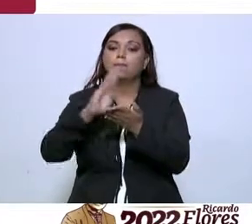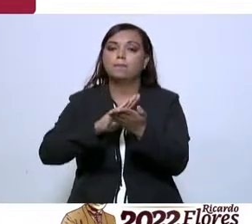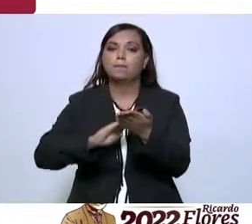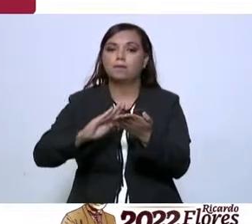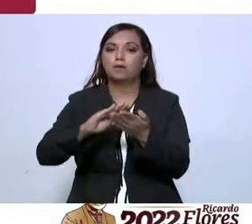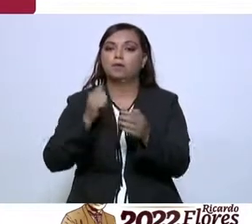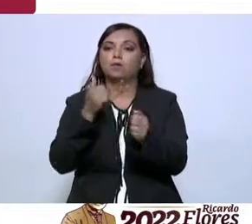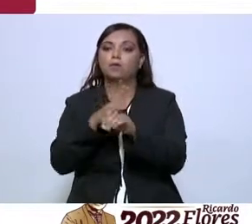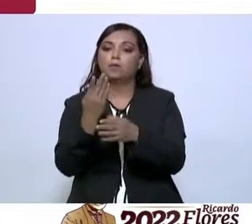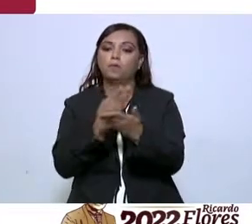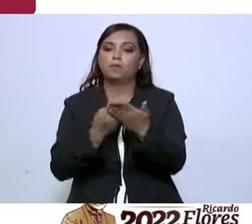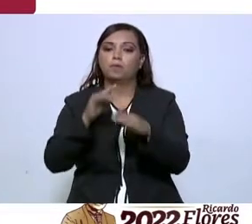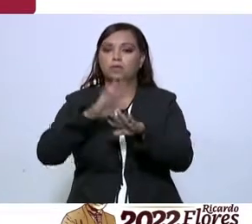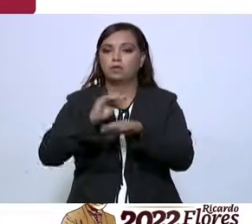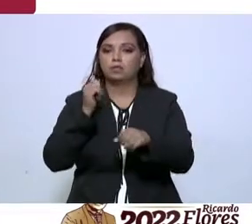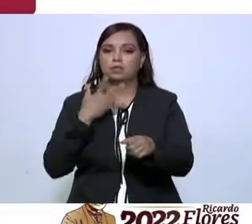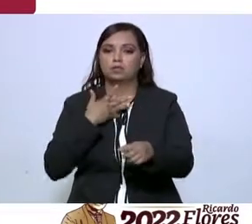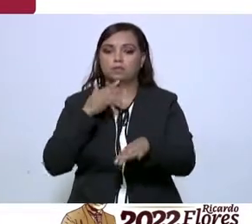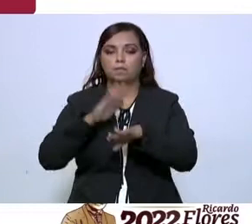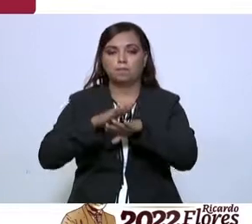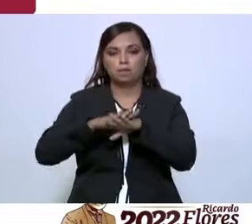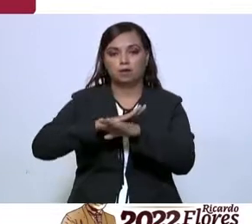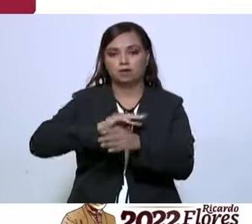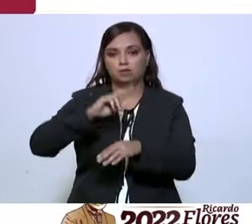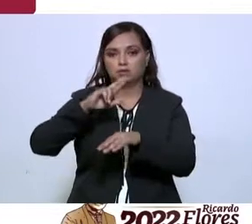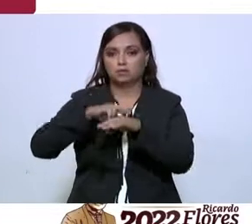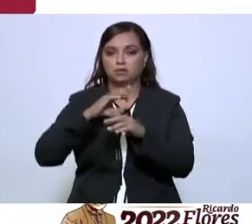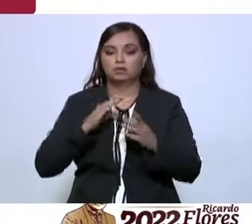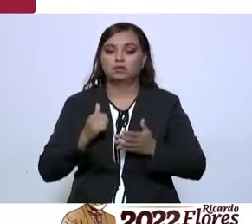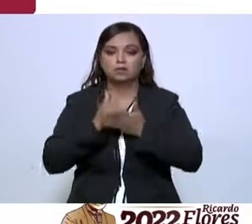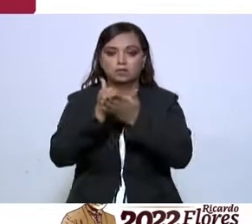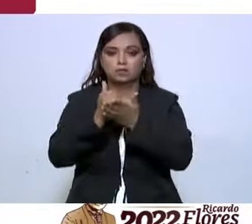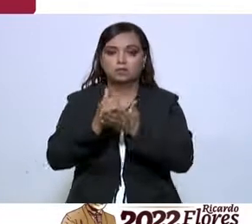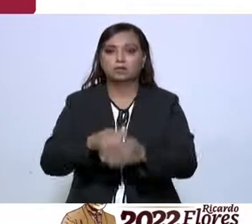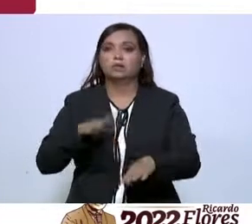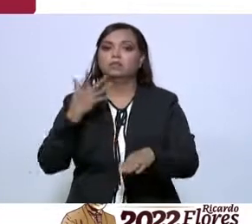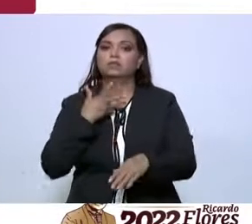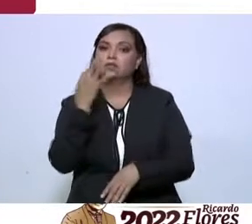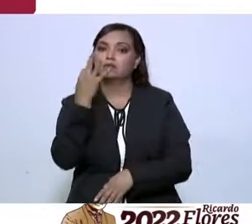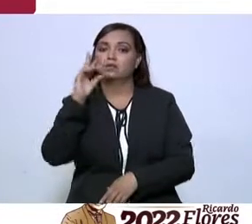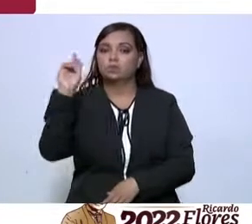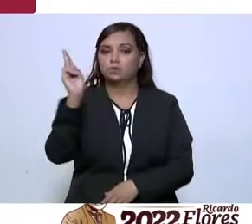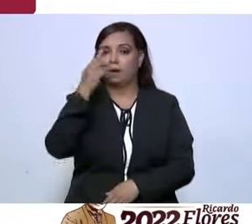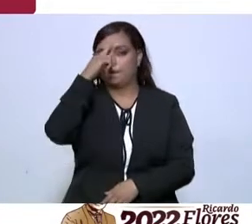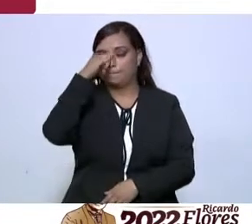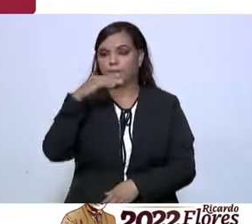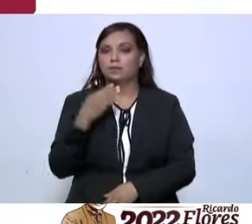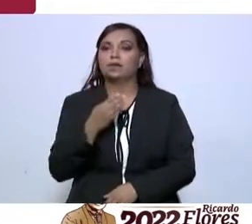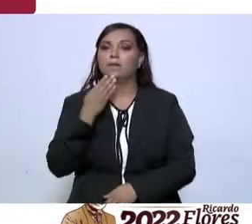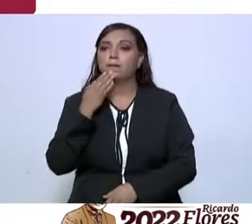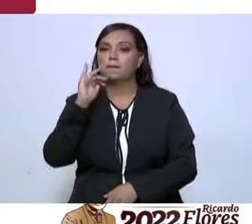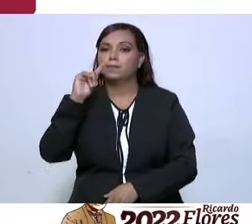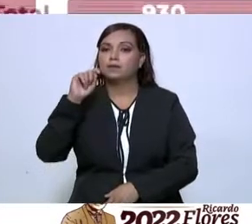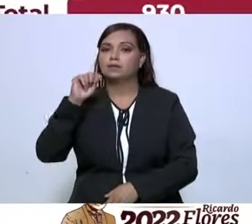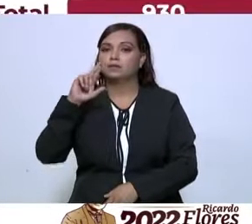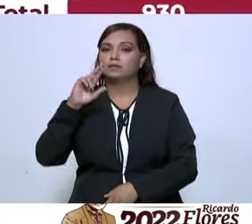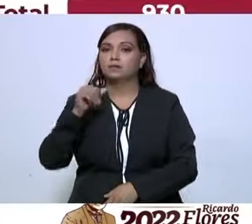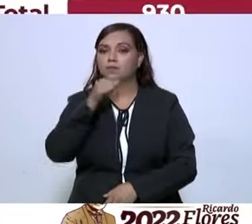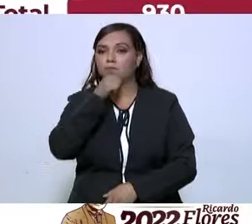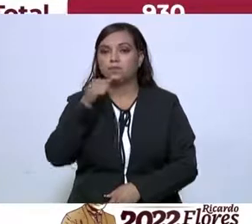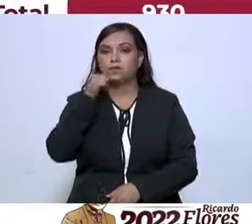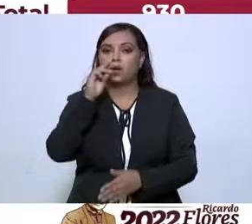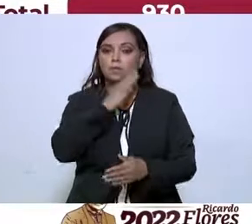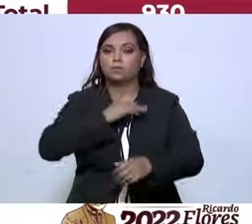una cobertura mayor. Contamos con tres universidades para el bienestar Benito Juárez en el